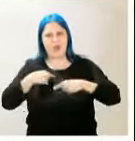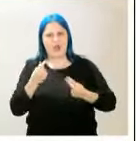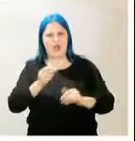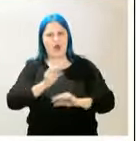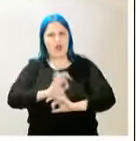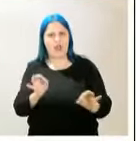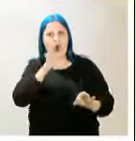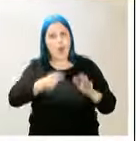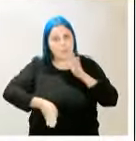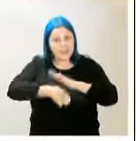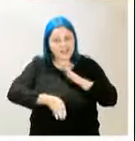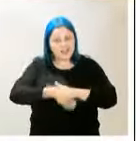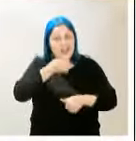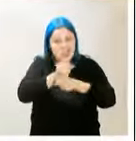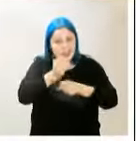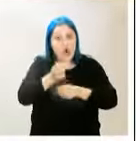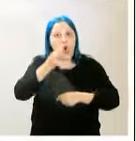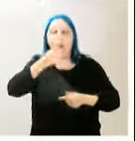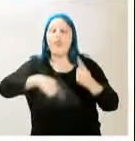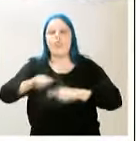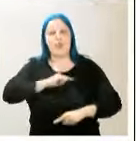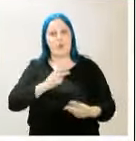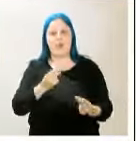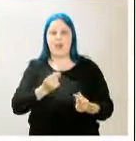trabajadores o devuelven la totalidad del dinero.